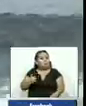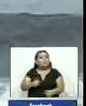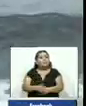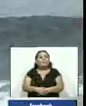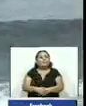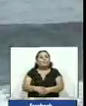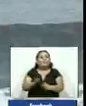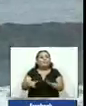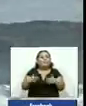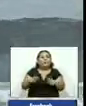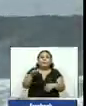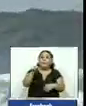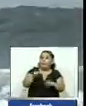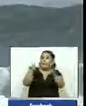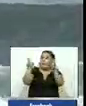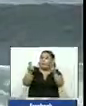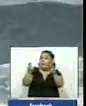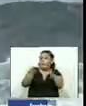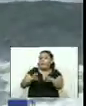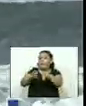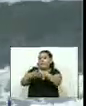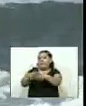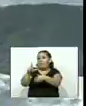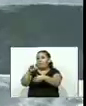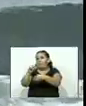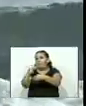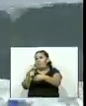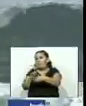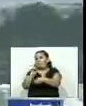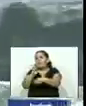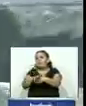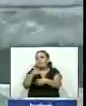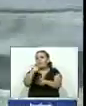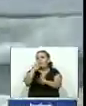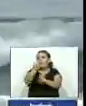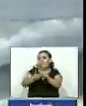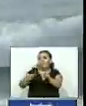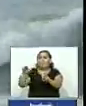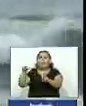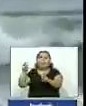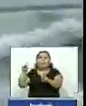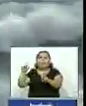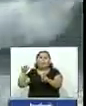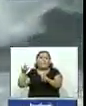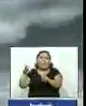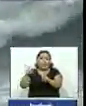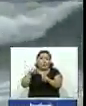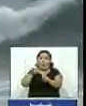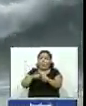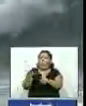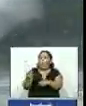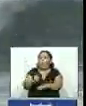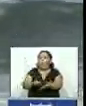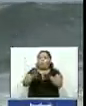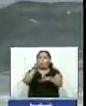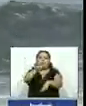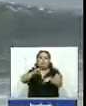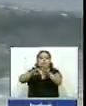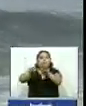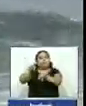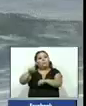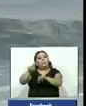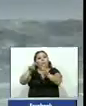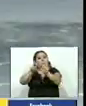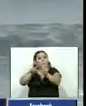y por supuesto en la categoría Longboard tenemos como destacado al señor Amado de Jesús Alvarado con 18.67